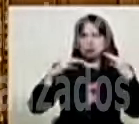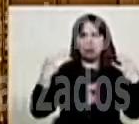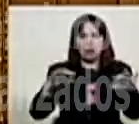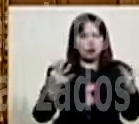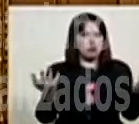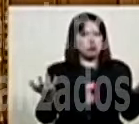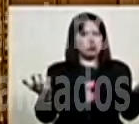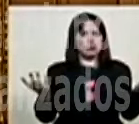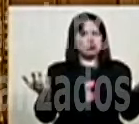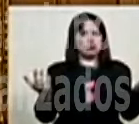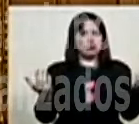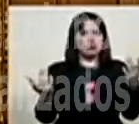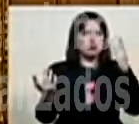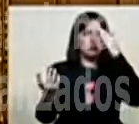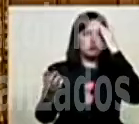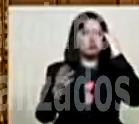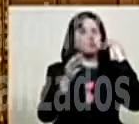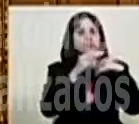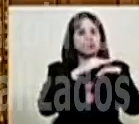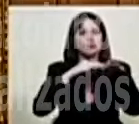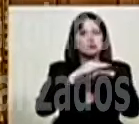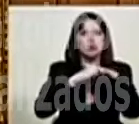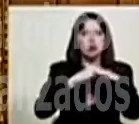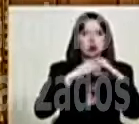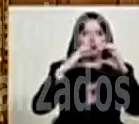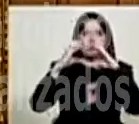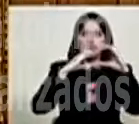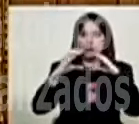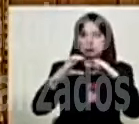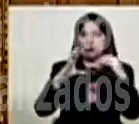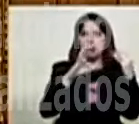presidencial, que utiliza el Ministerio de Comunicaciones,